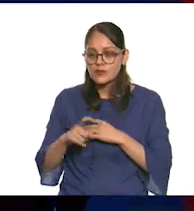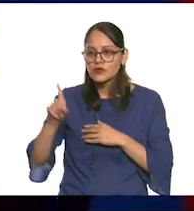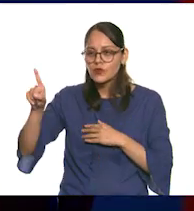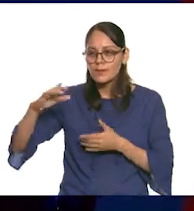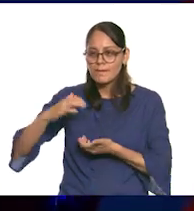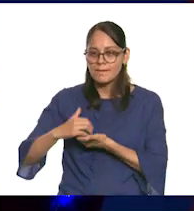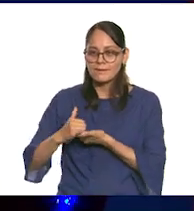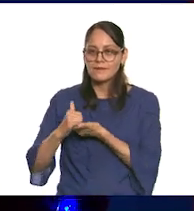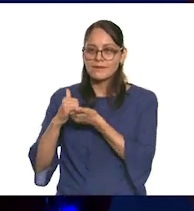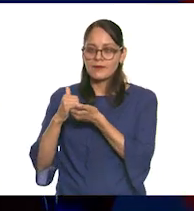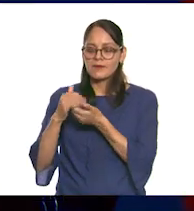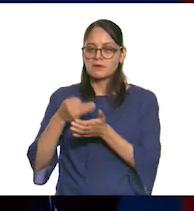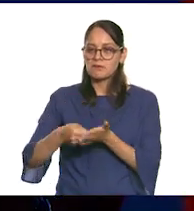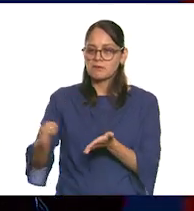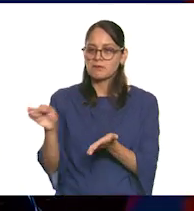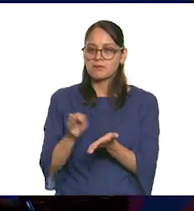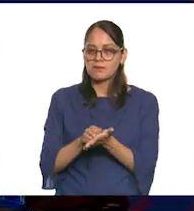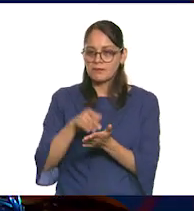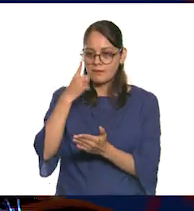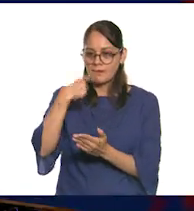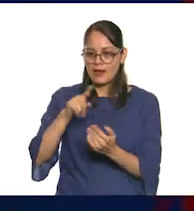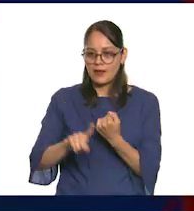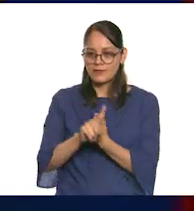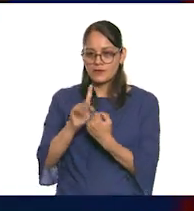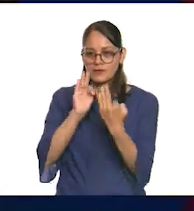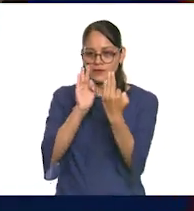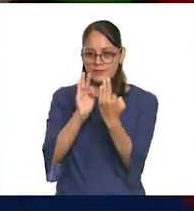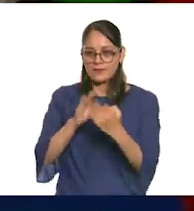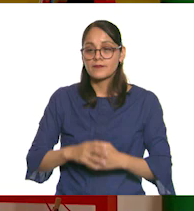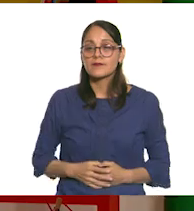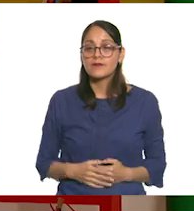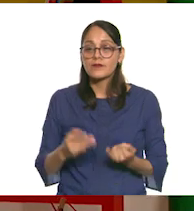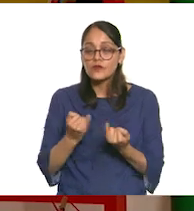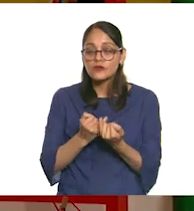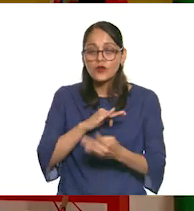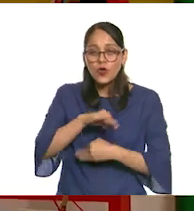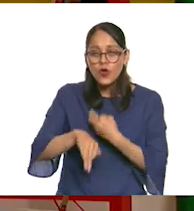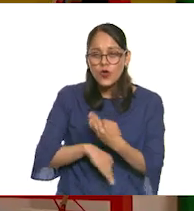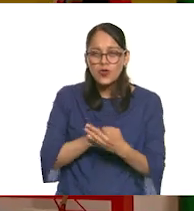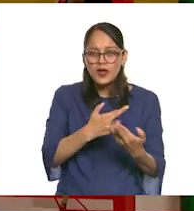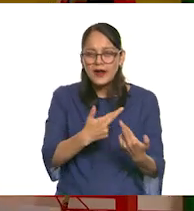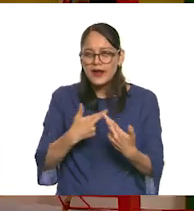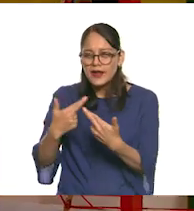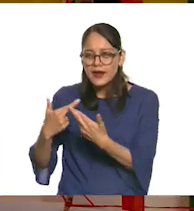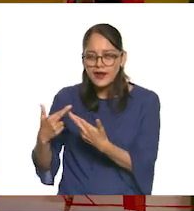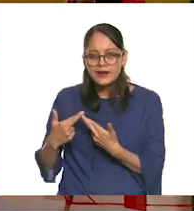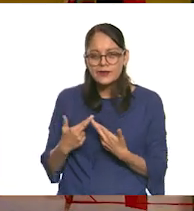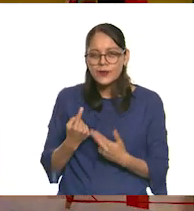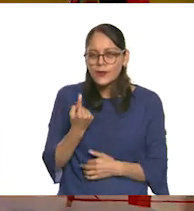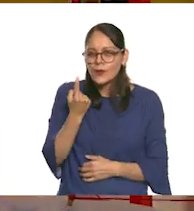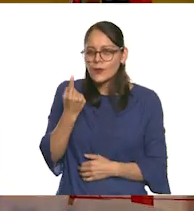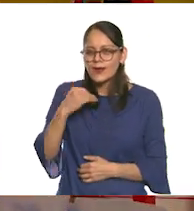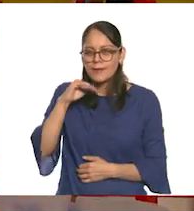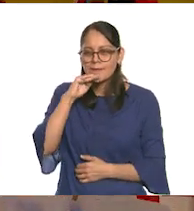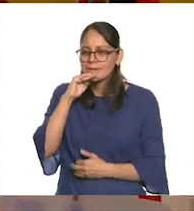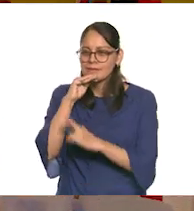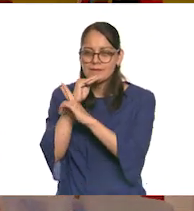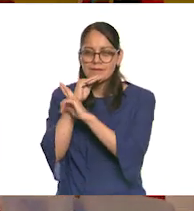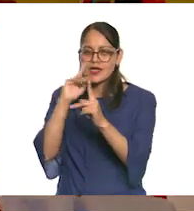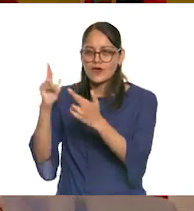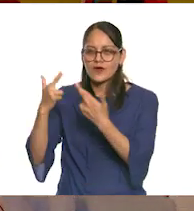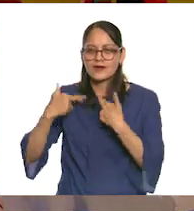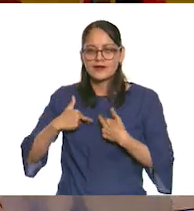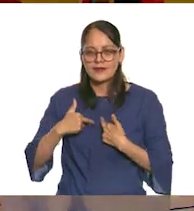mano y me das ese valor para enfrentar mi temor. De todos los regalos que la vida dé, una madre es el mejor de